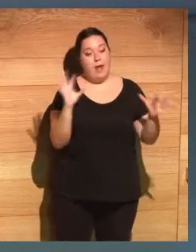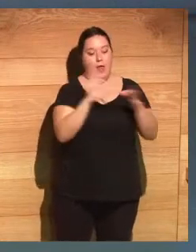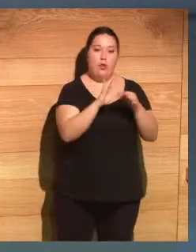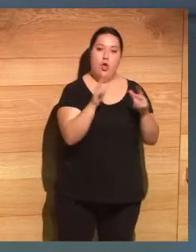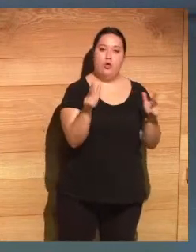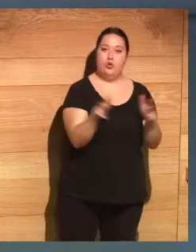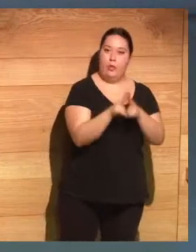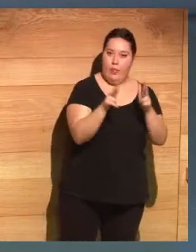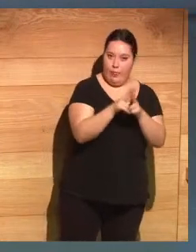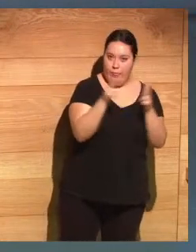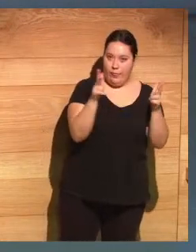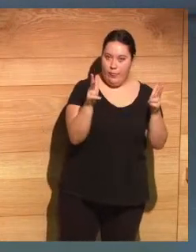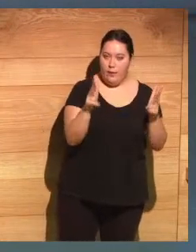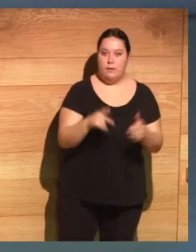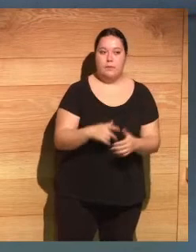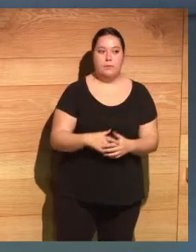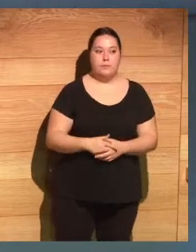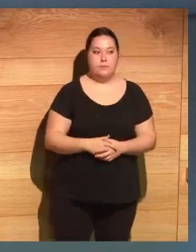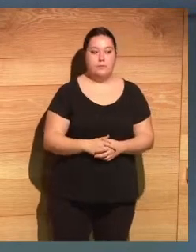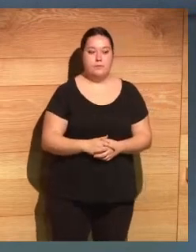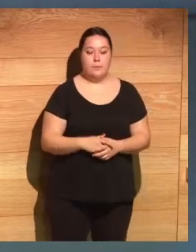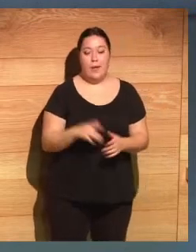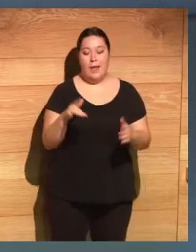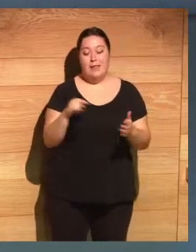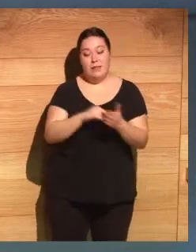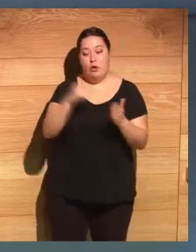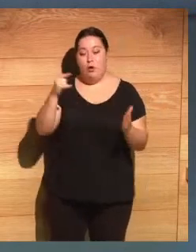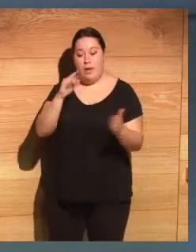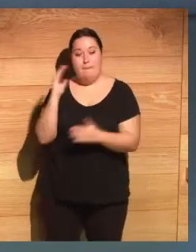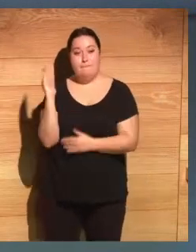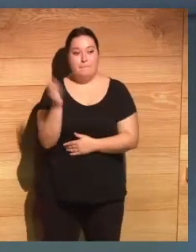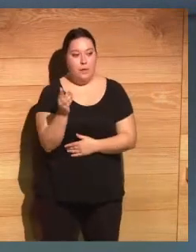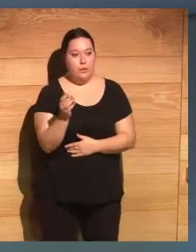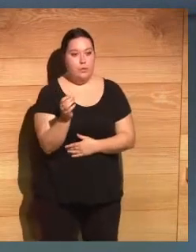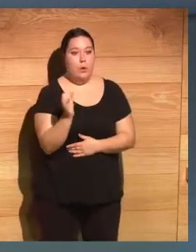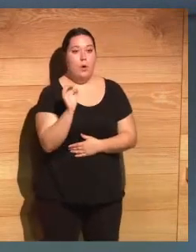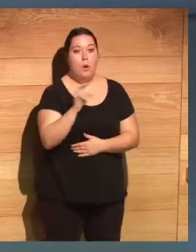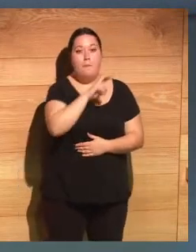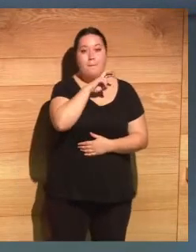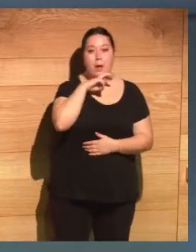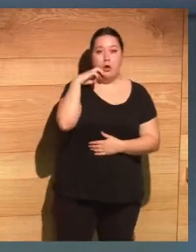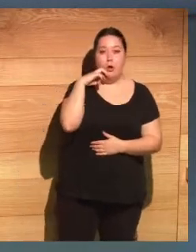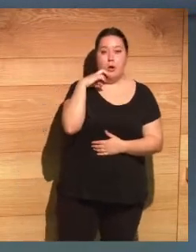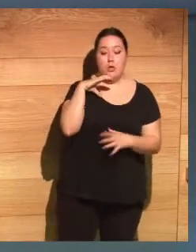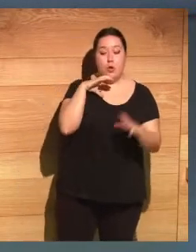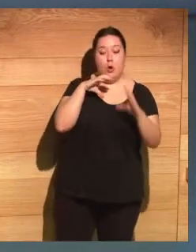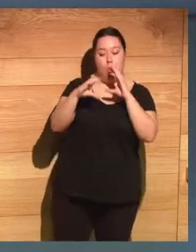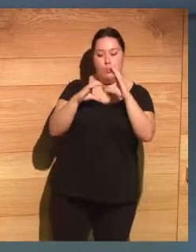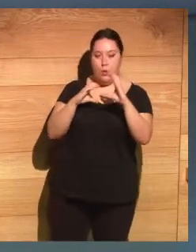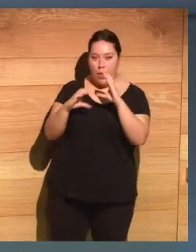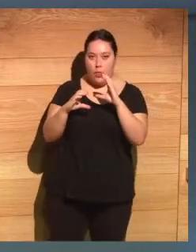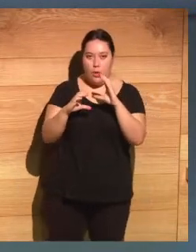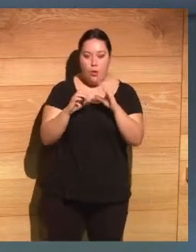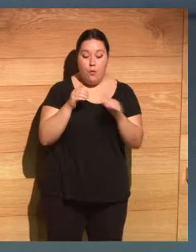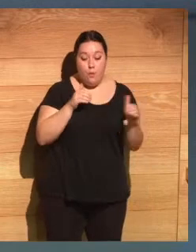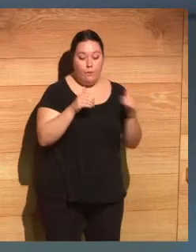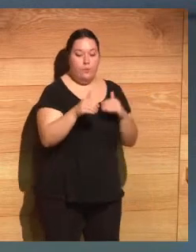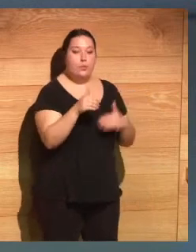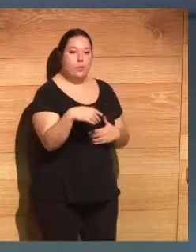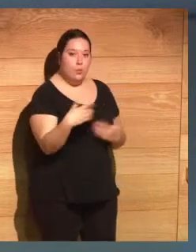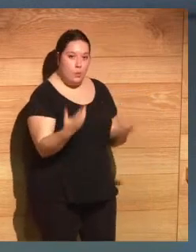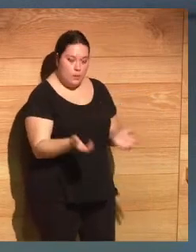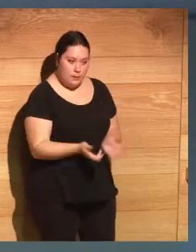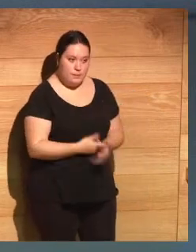para reflexionar sobre el impacto de la tecnología, sobre los valores, sobre la comunicación, sobre el futuro.